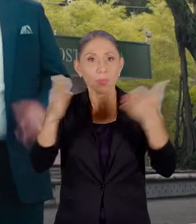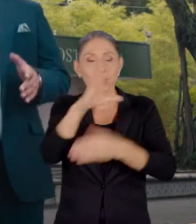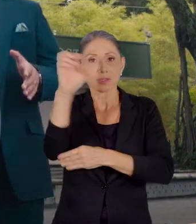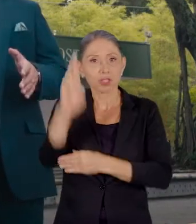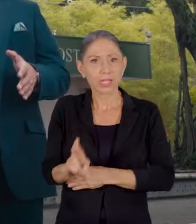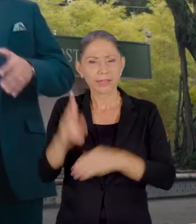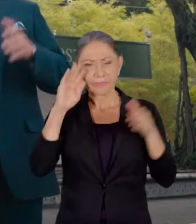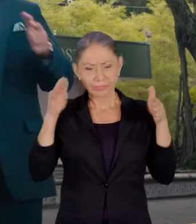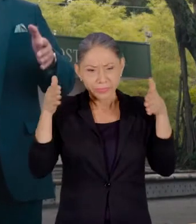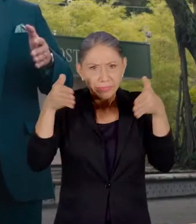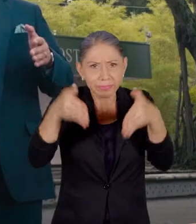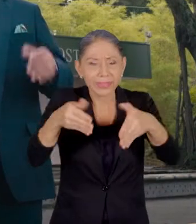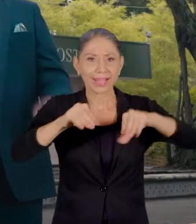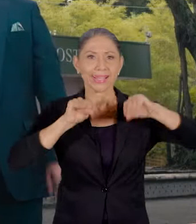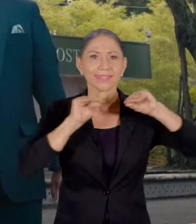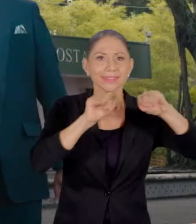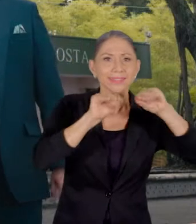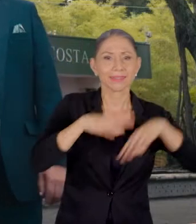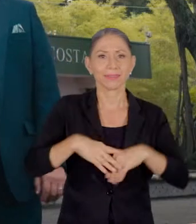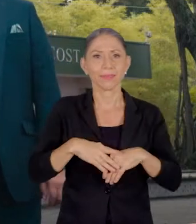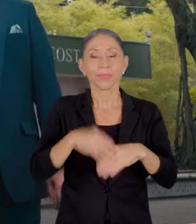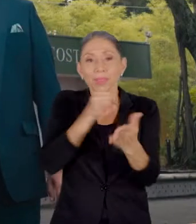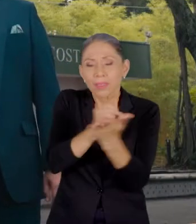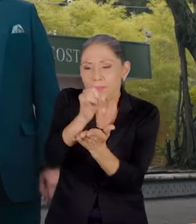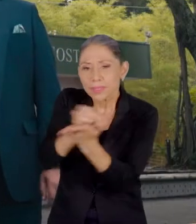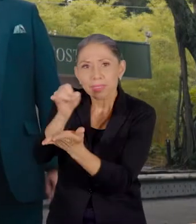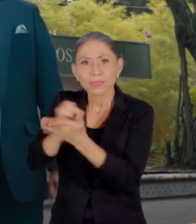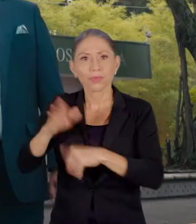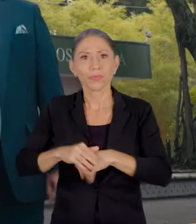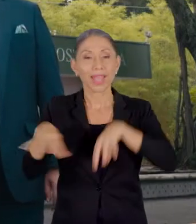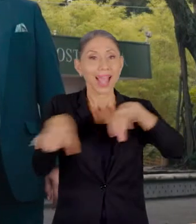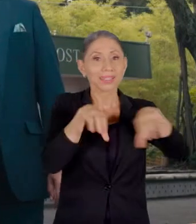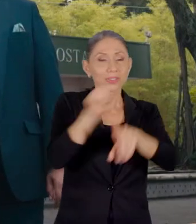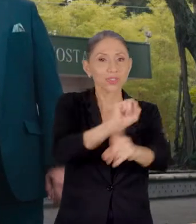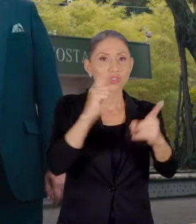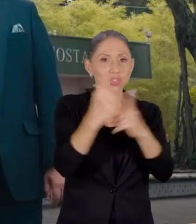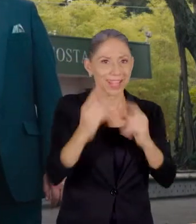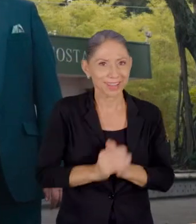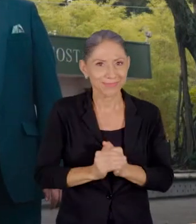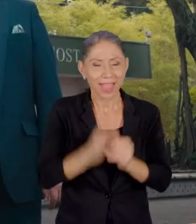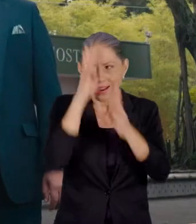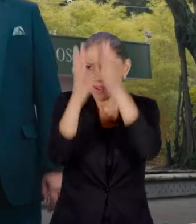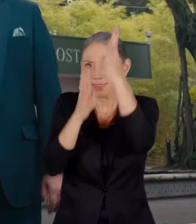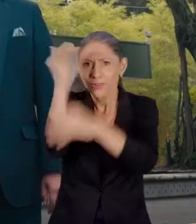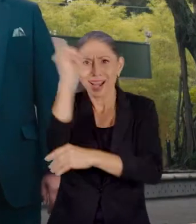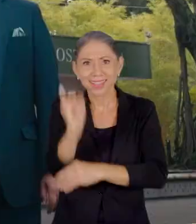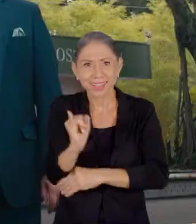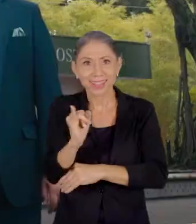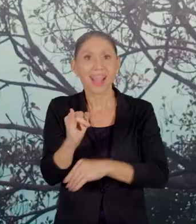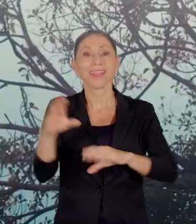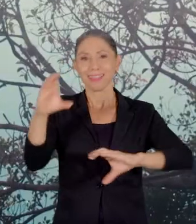están dedicadas a la enseñanza, la investigación, la acción social, la creación artística y la